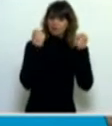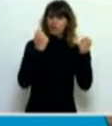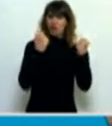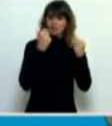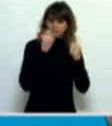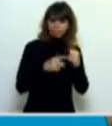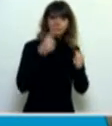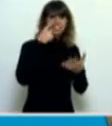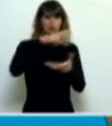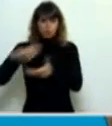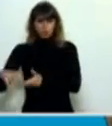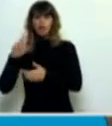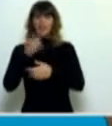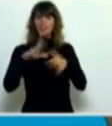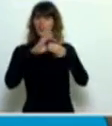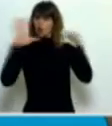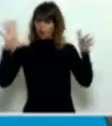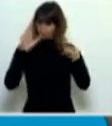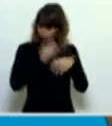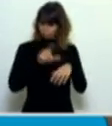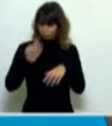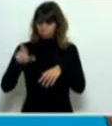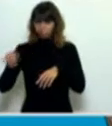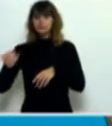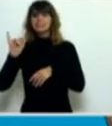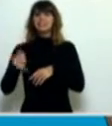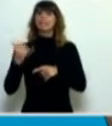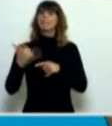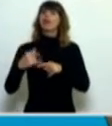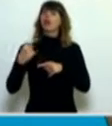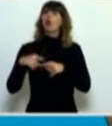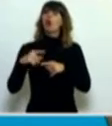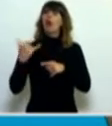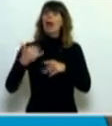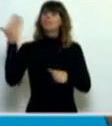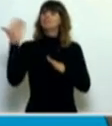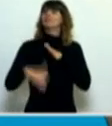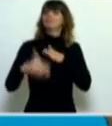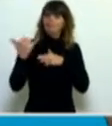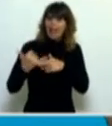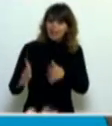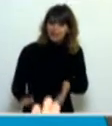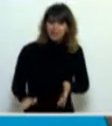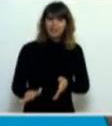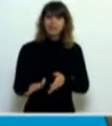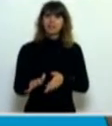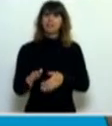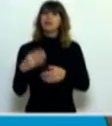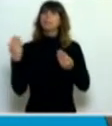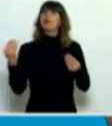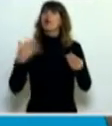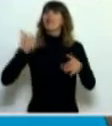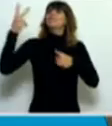no encontramos la causa por la cual tenemos que cortar en el año